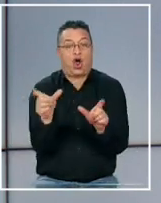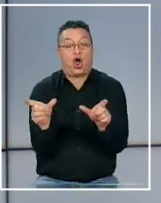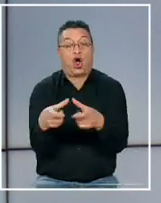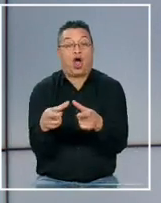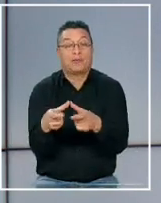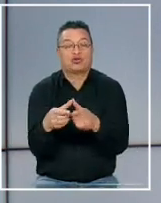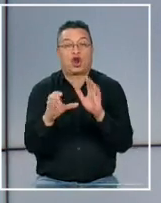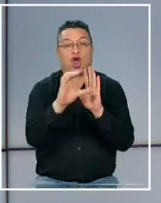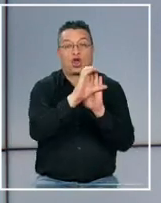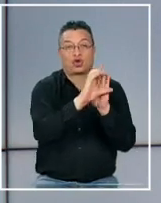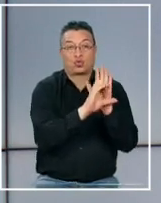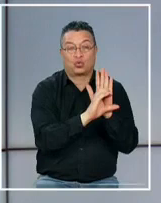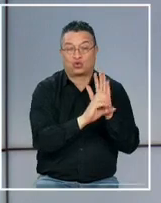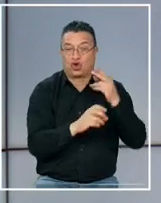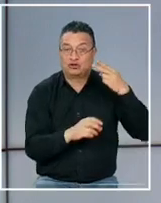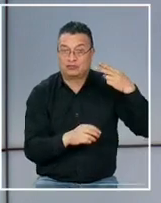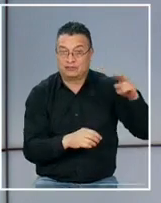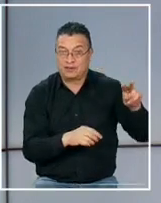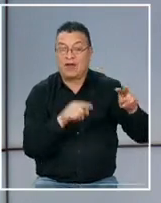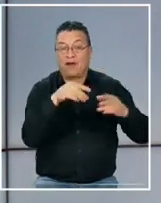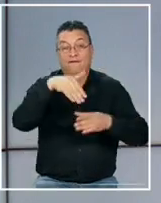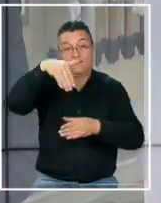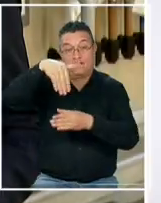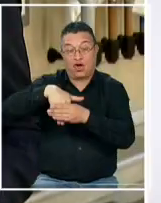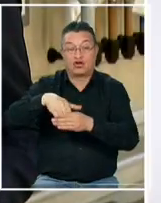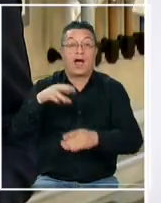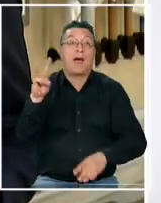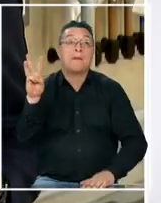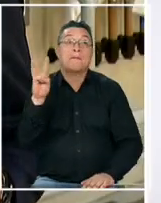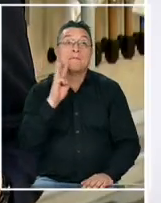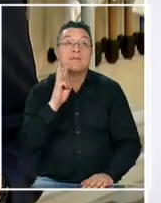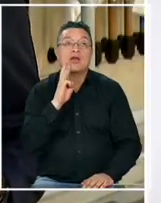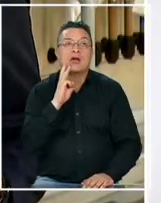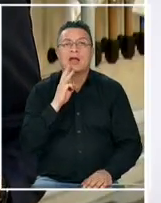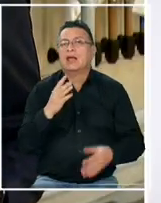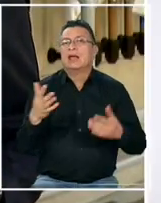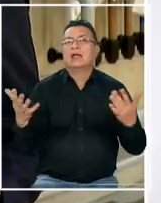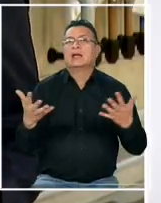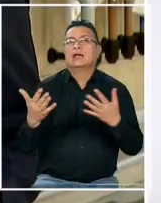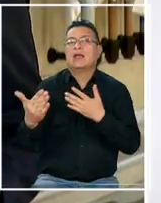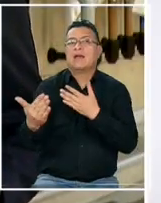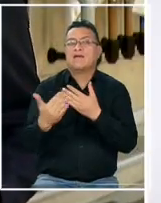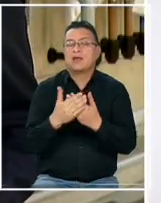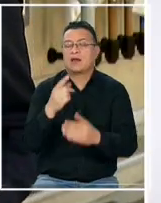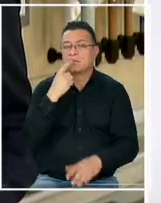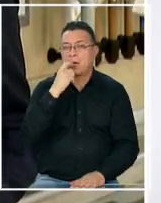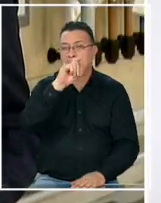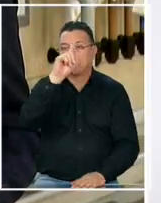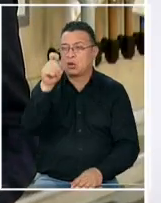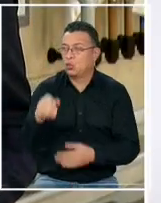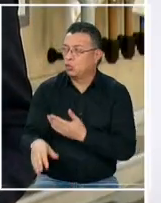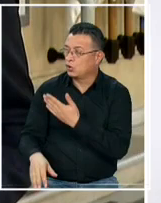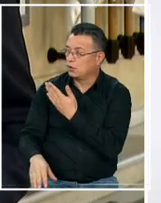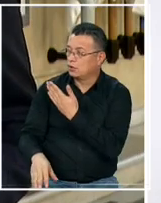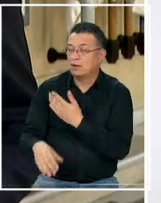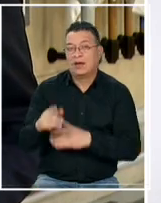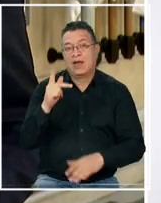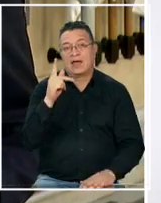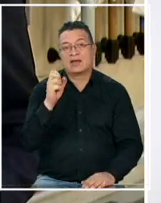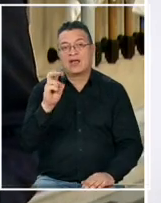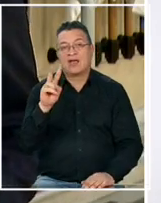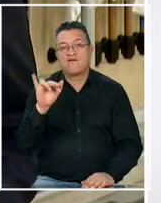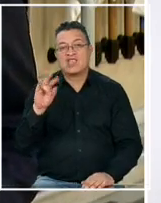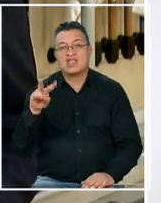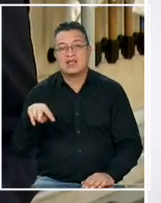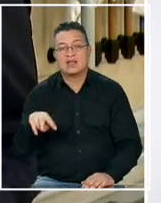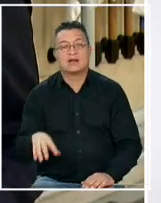de Constitución y se vota el miércoles. ¿Qué es lo que se viene? Se lo preguntamos de inmediato a Kevin Felgueras. Kevin, ¿cómo estás?